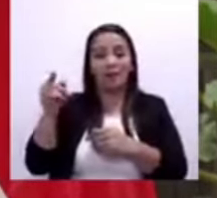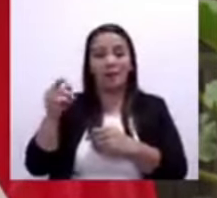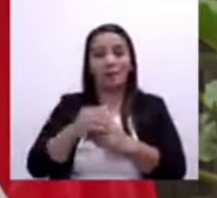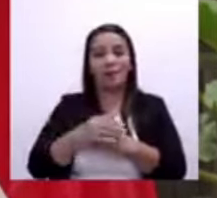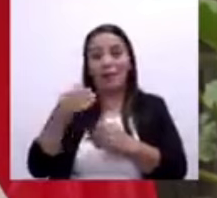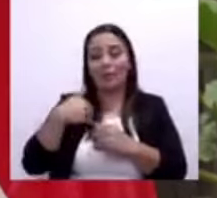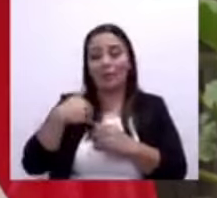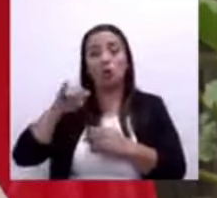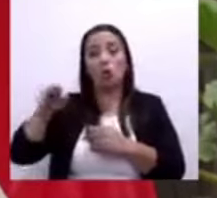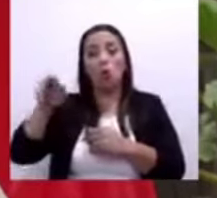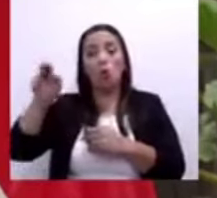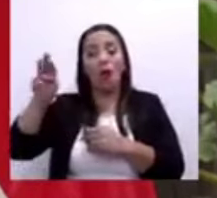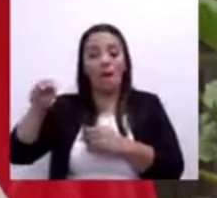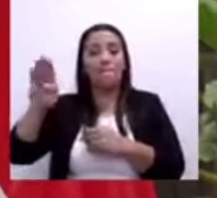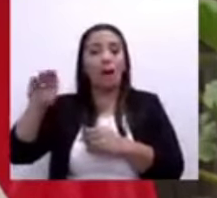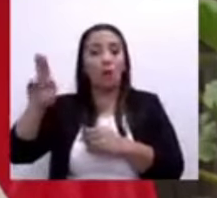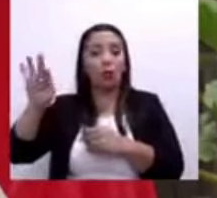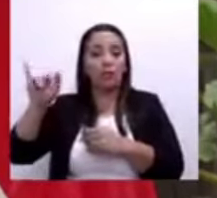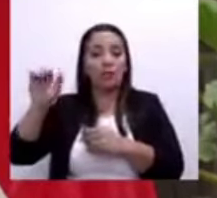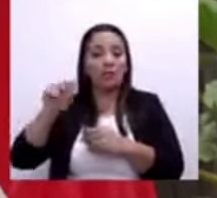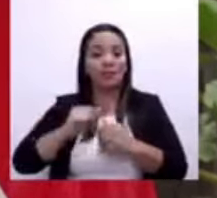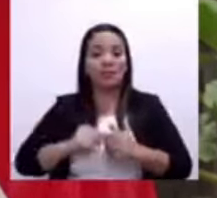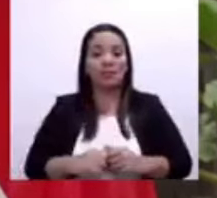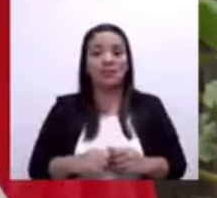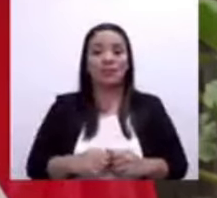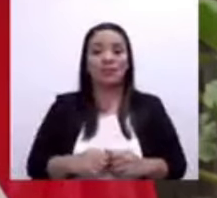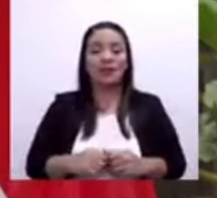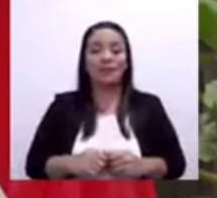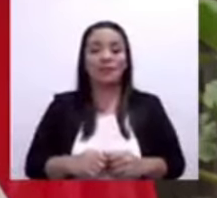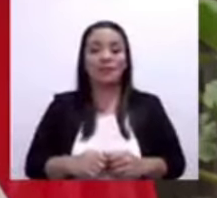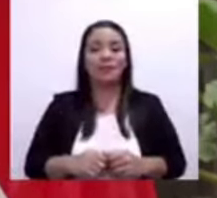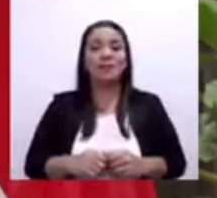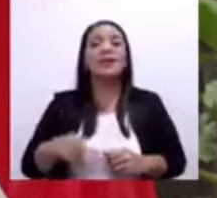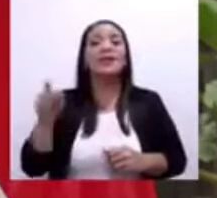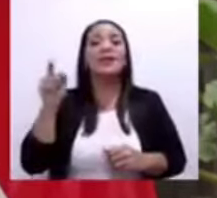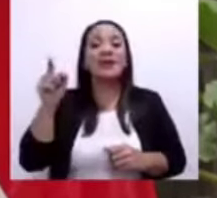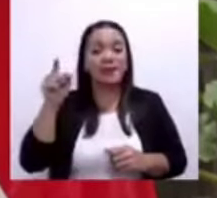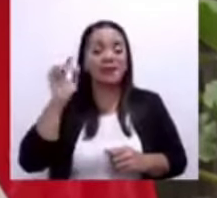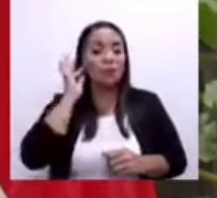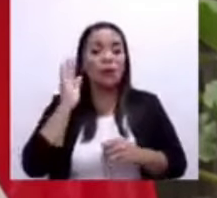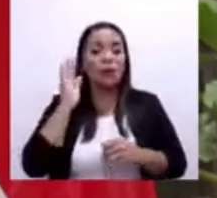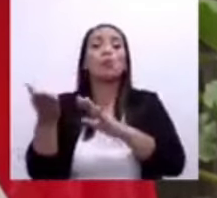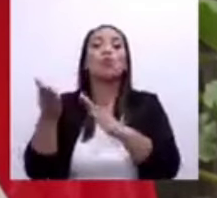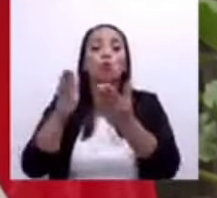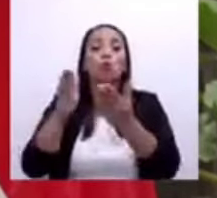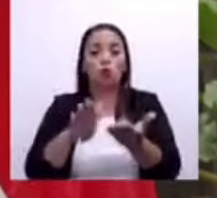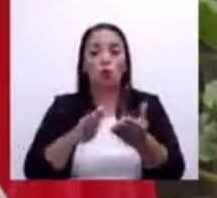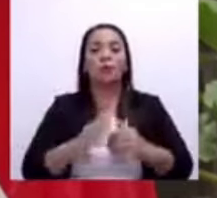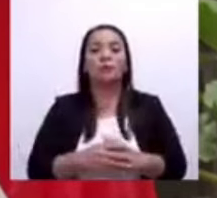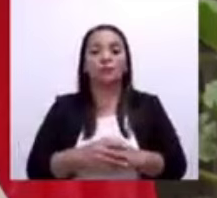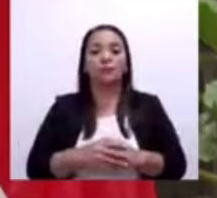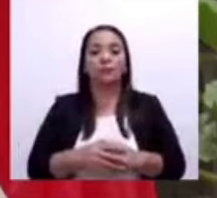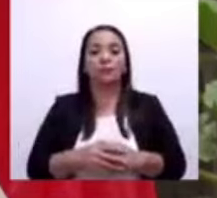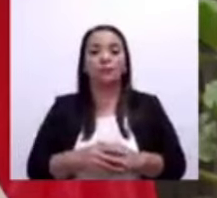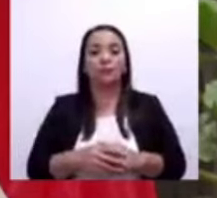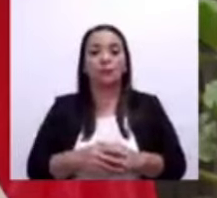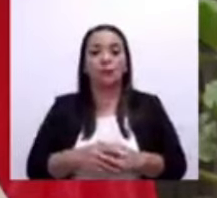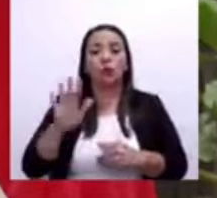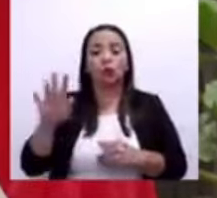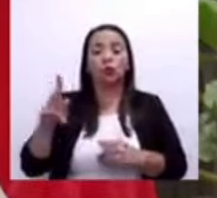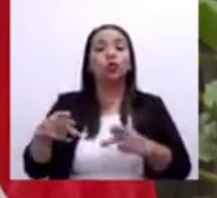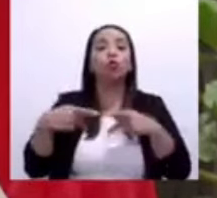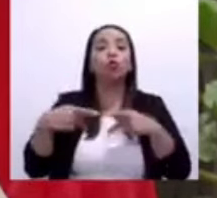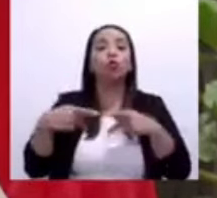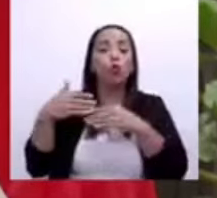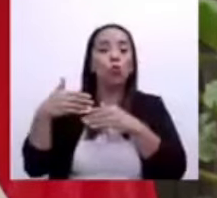de don Juan Bautista. Ella murió ya y pasó una gran parte de su vida sin su hijo.